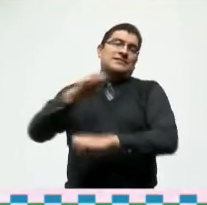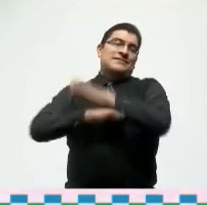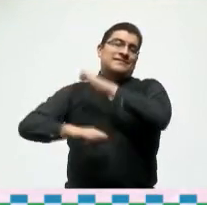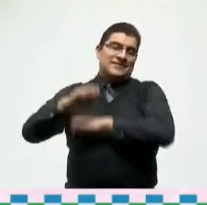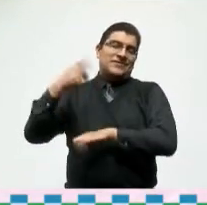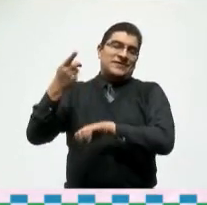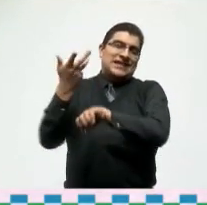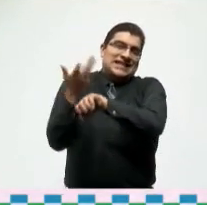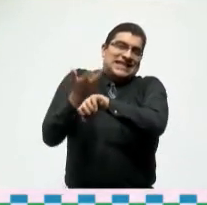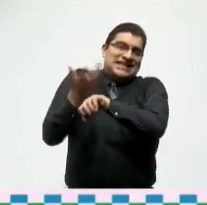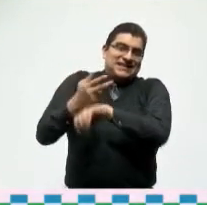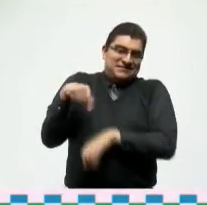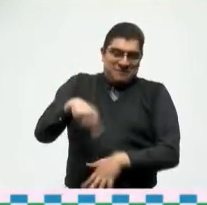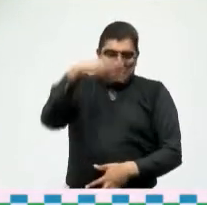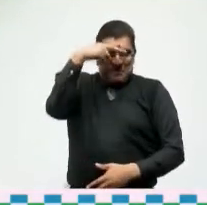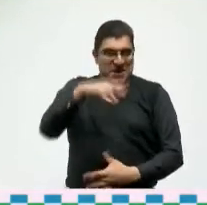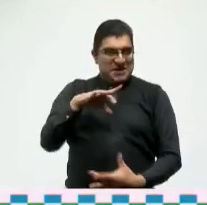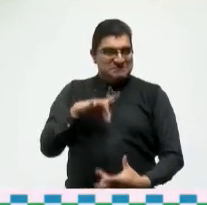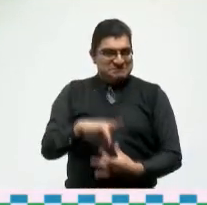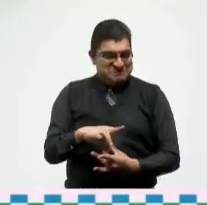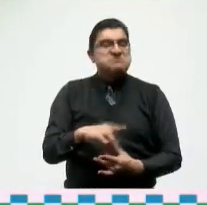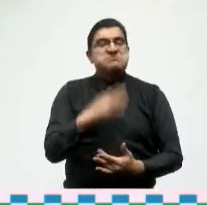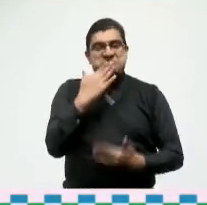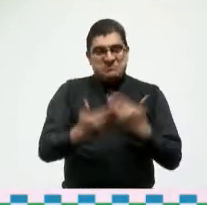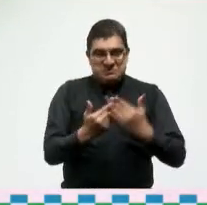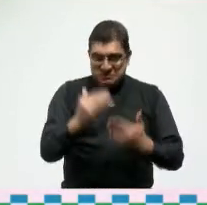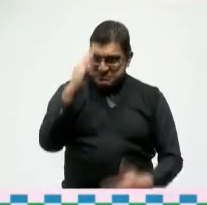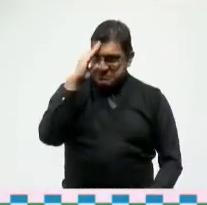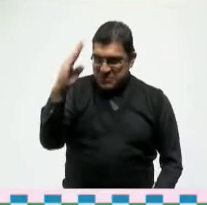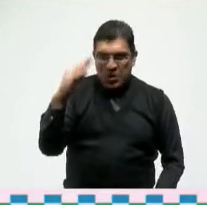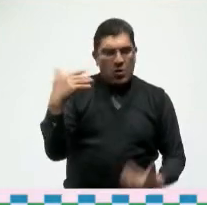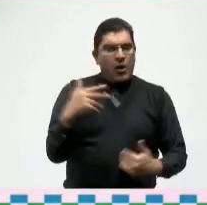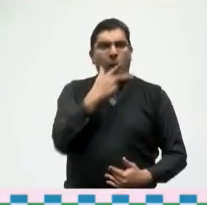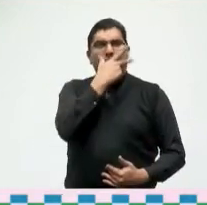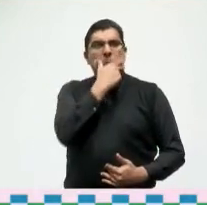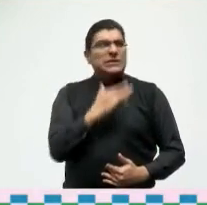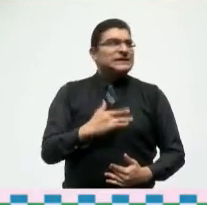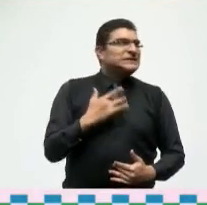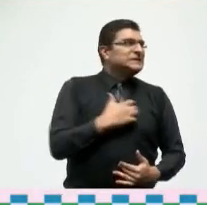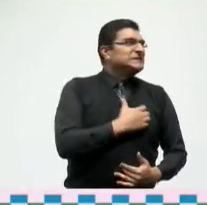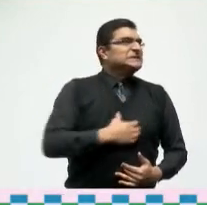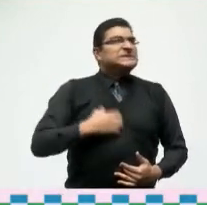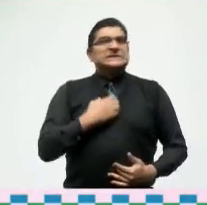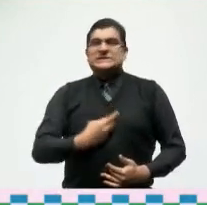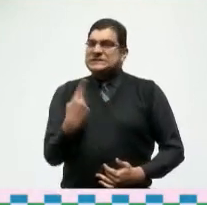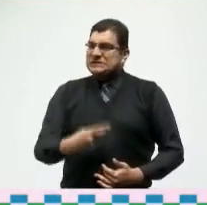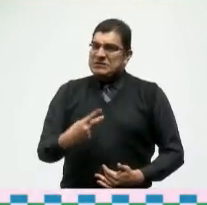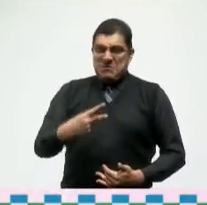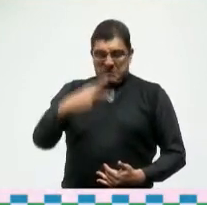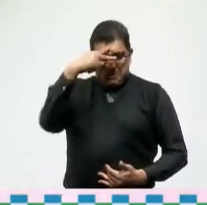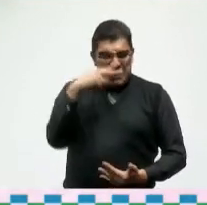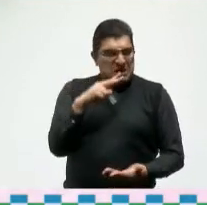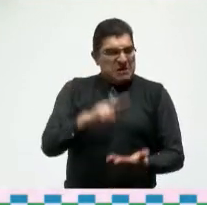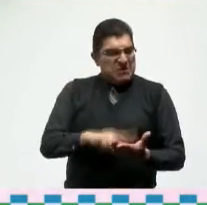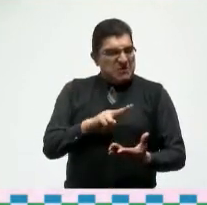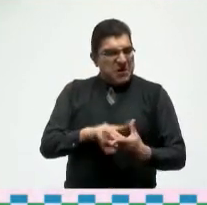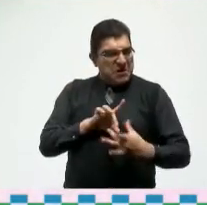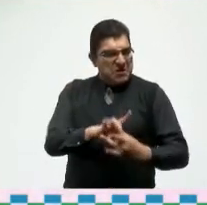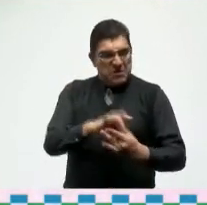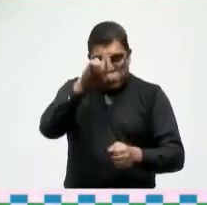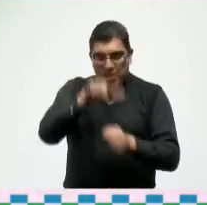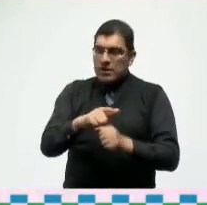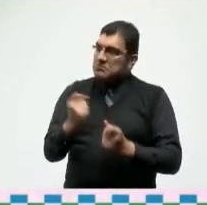Unidos de América en México es un hombre apasionado de la cultura mexicana a quien